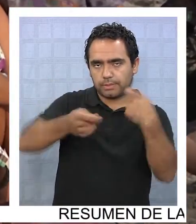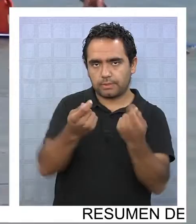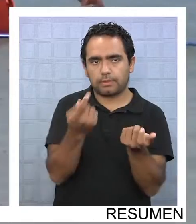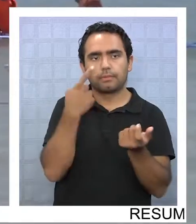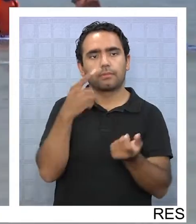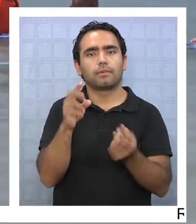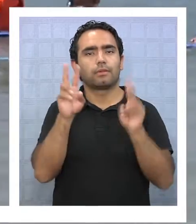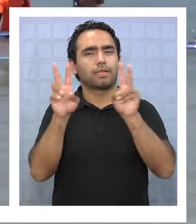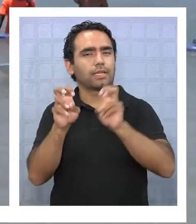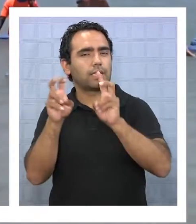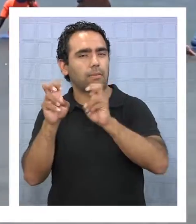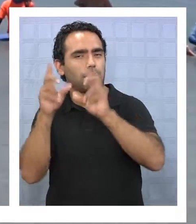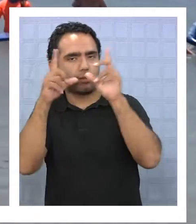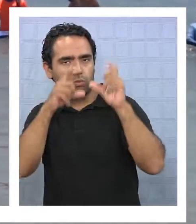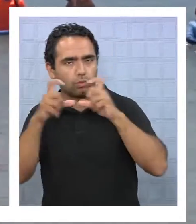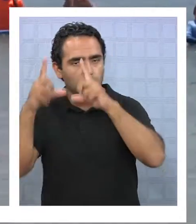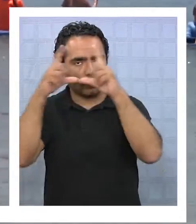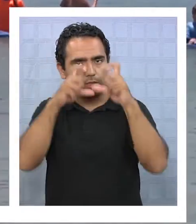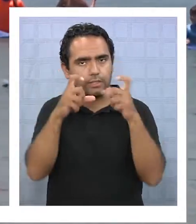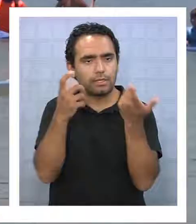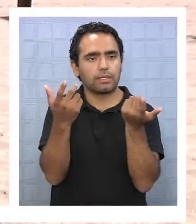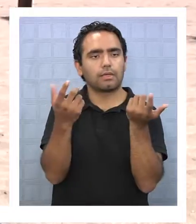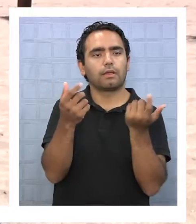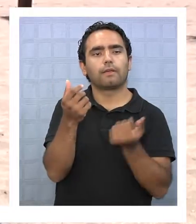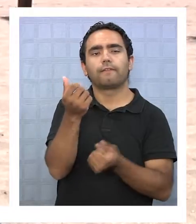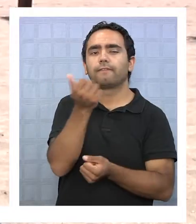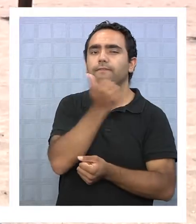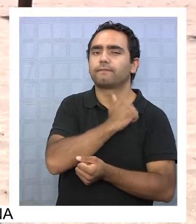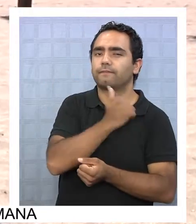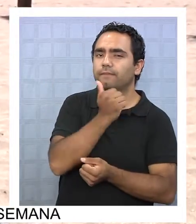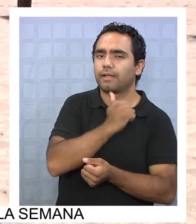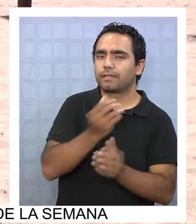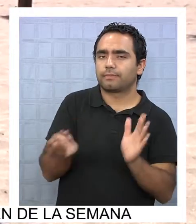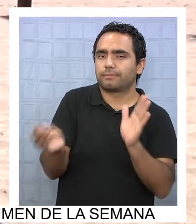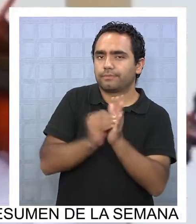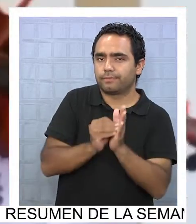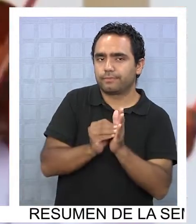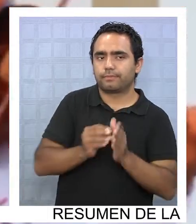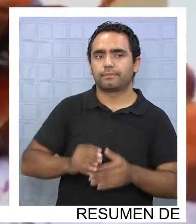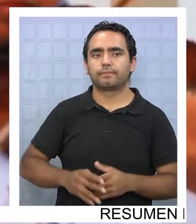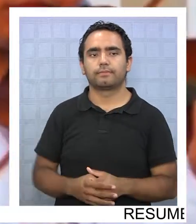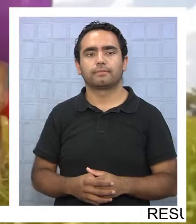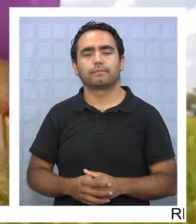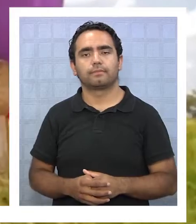sin embargo, en materia turística y de promoción, la relación no parece ser tan recíproca.